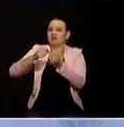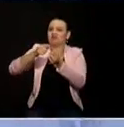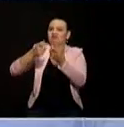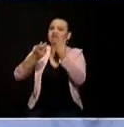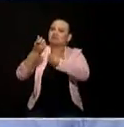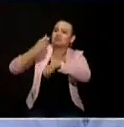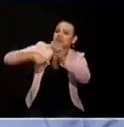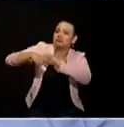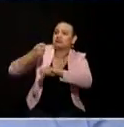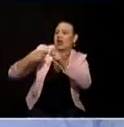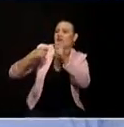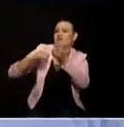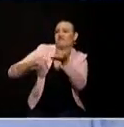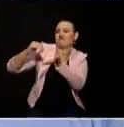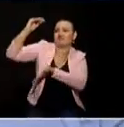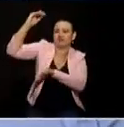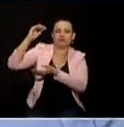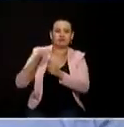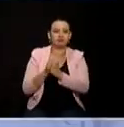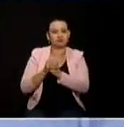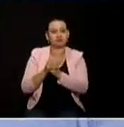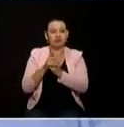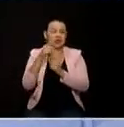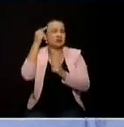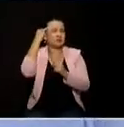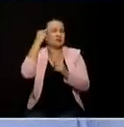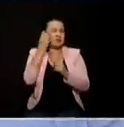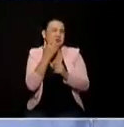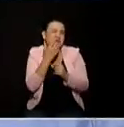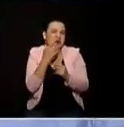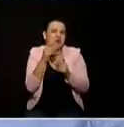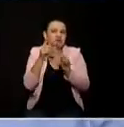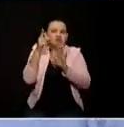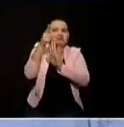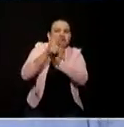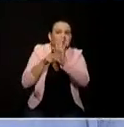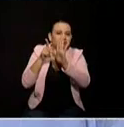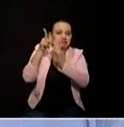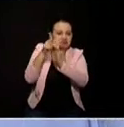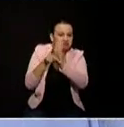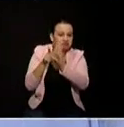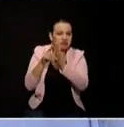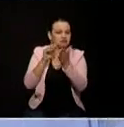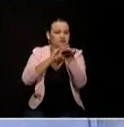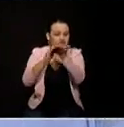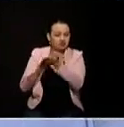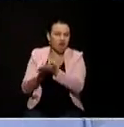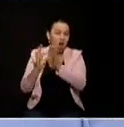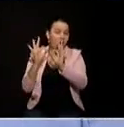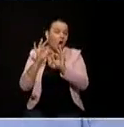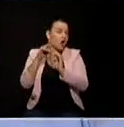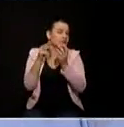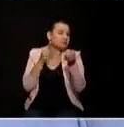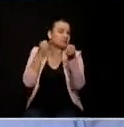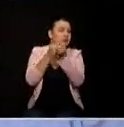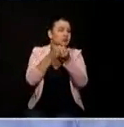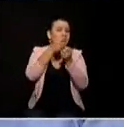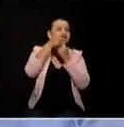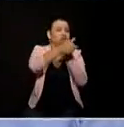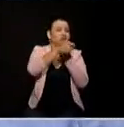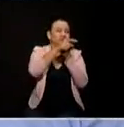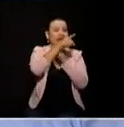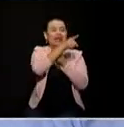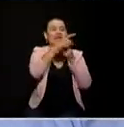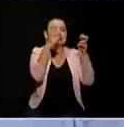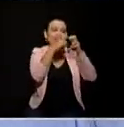necesarios como por ejemplo el tema del ferrocarril o también invertir en el pm para que la